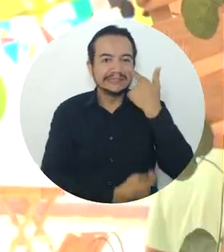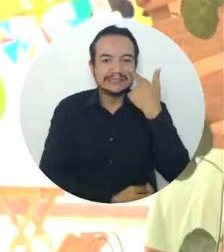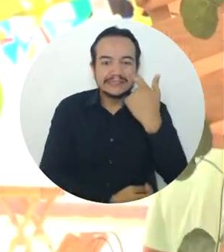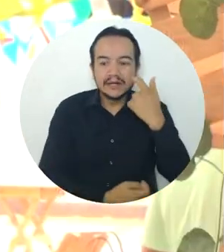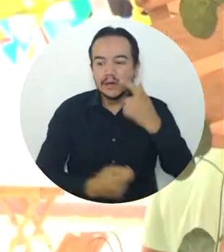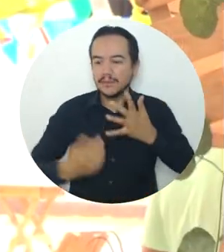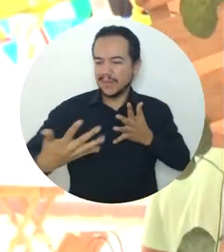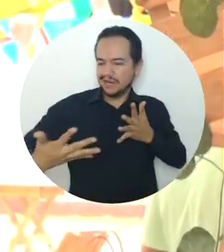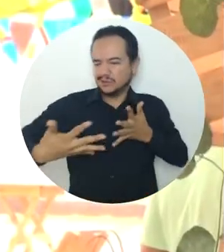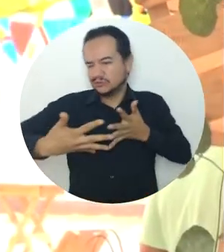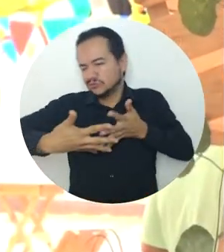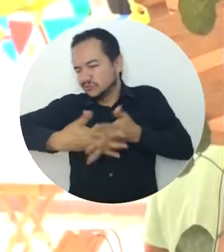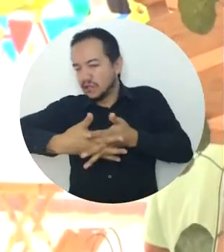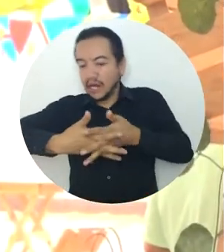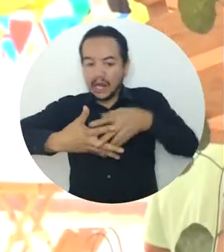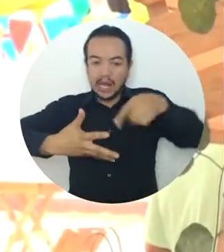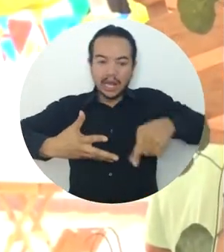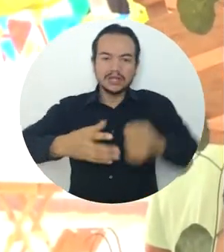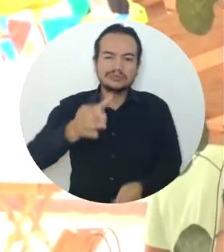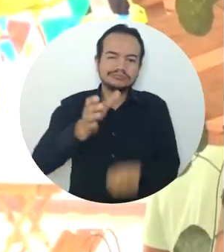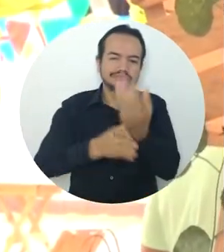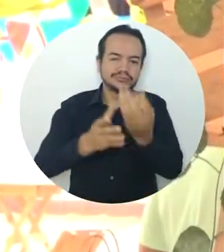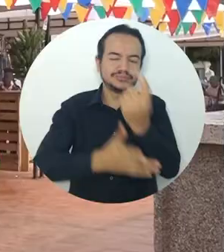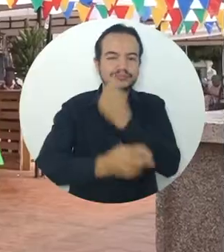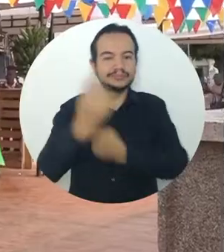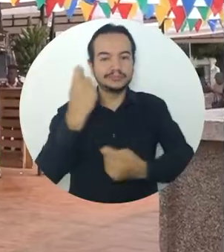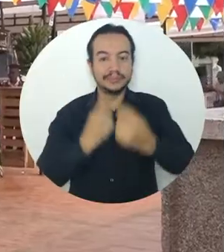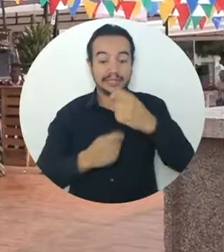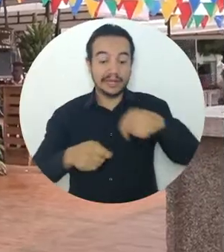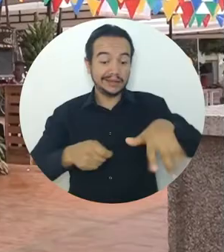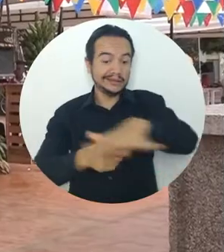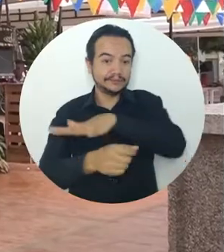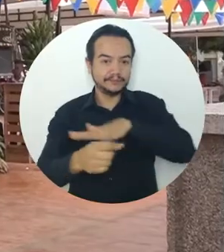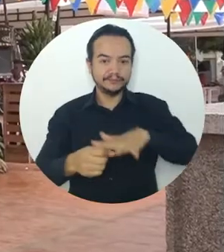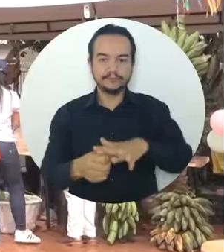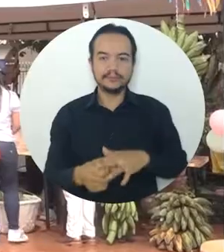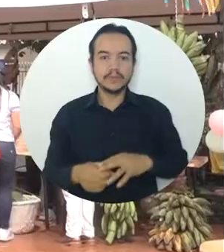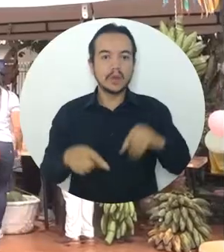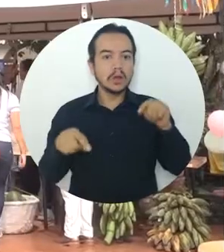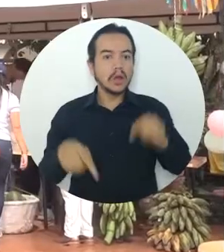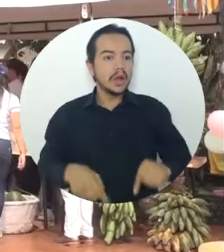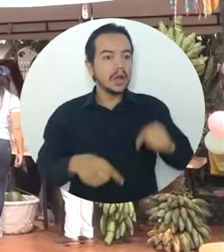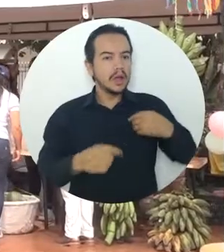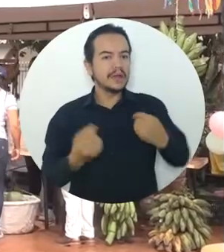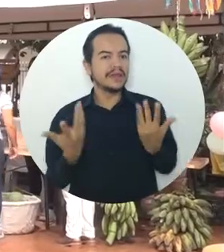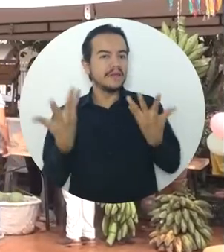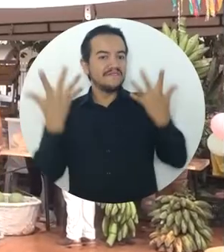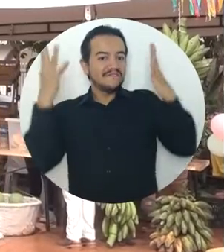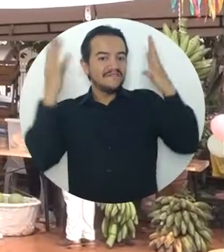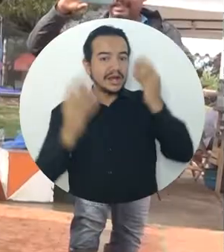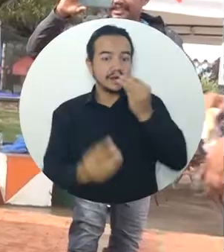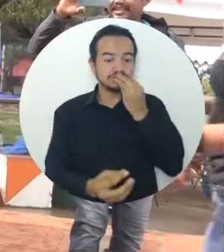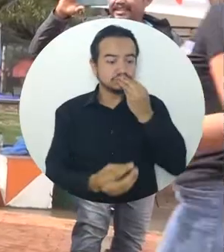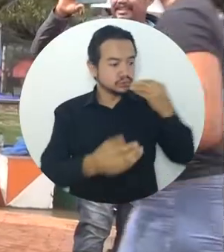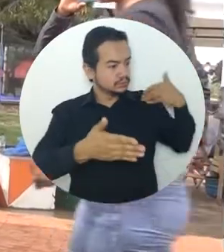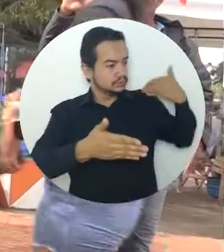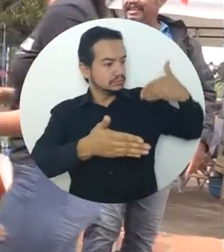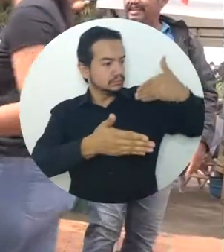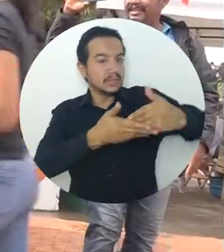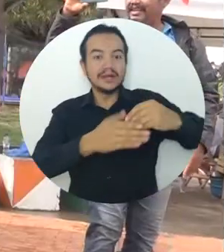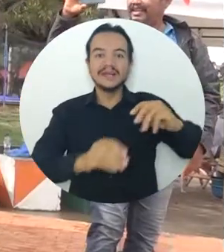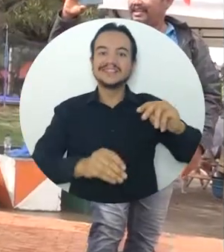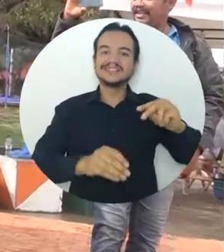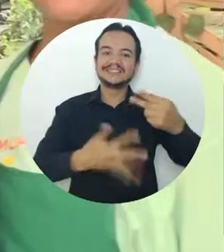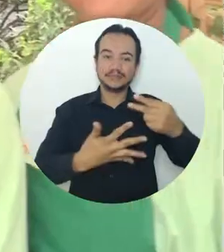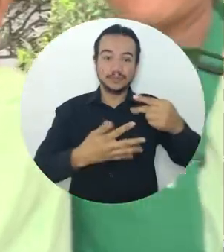las asociaciones productivas de esta región. Esta es la séptima feria campesina que se desarrolla en el departamento del Magdalena